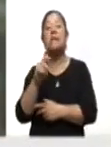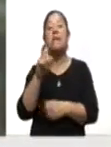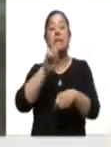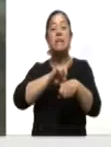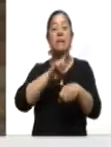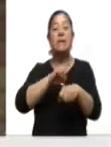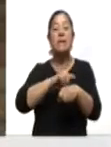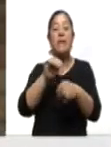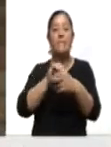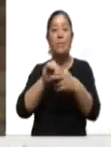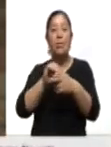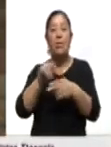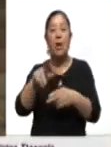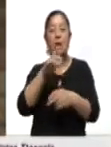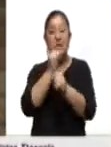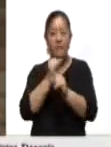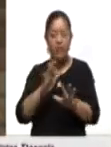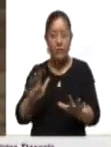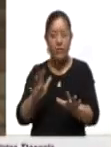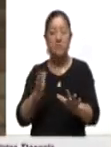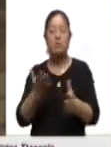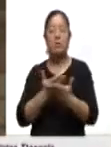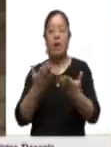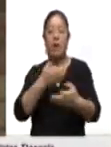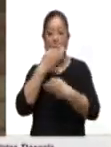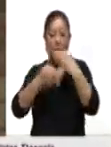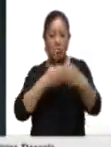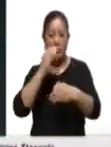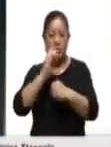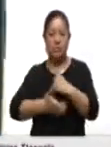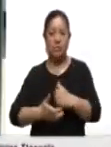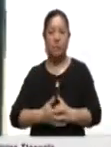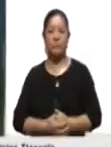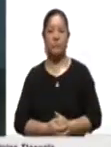26 de marzo. Con información de la redacción, ahora noticias.